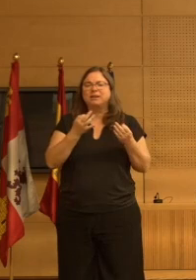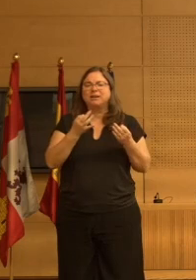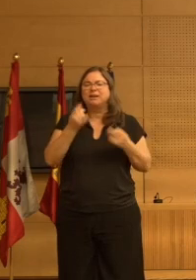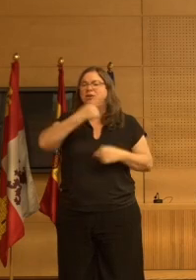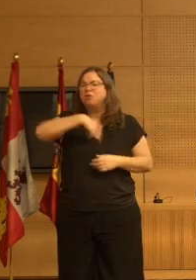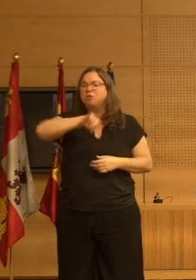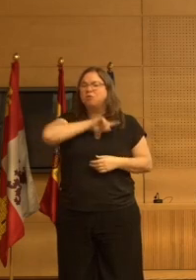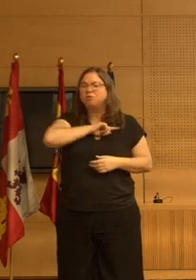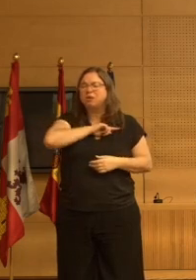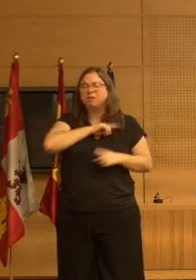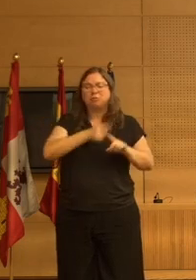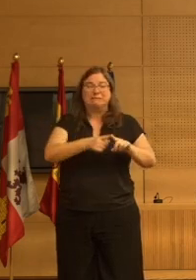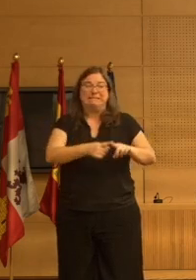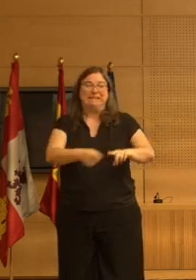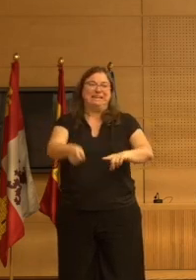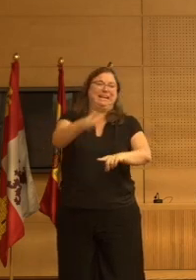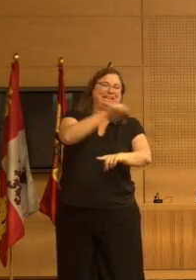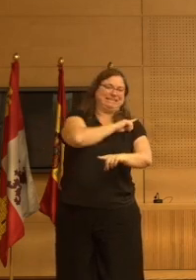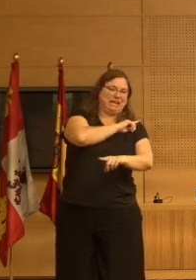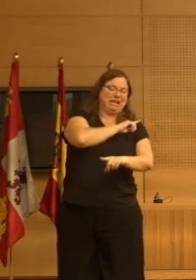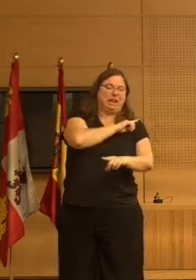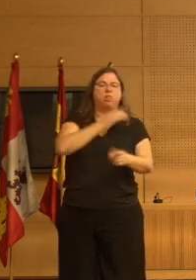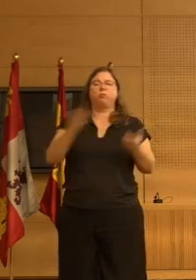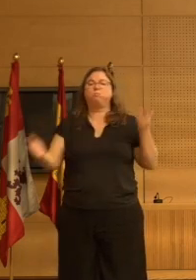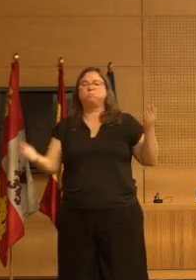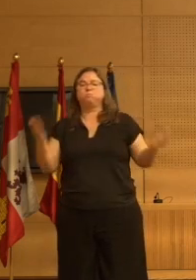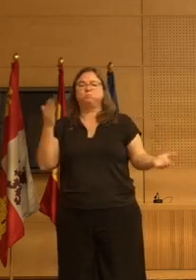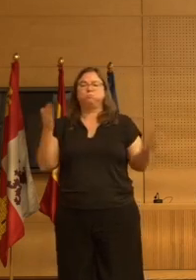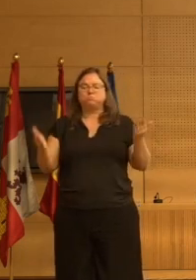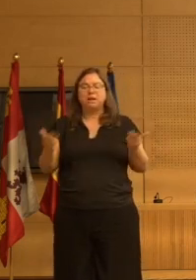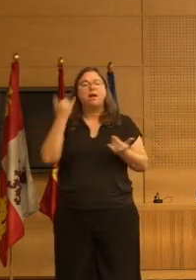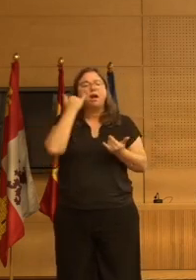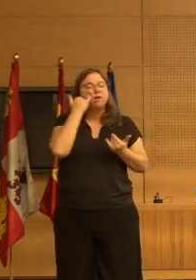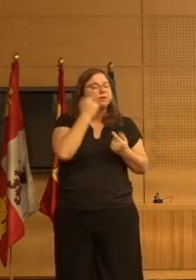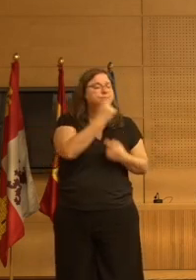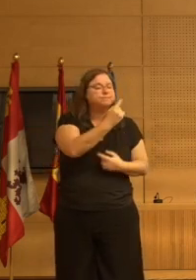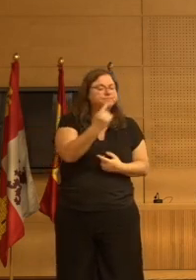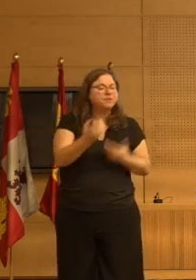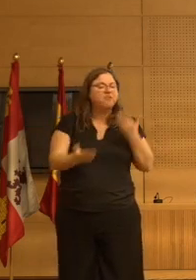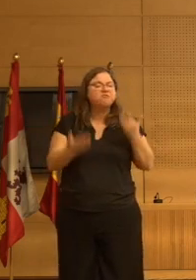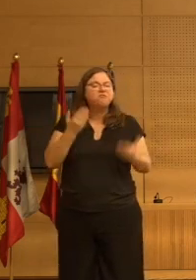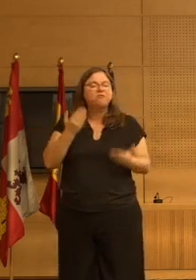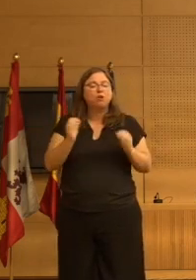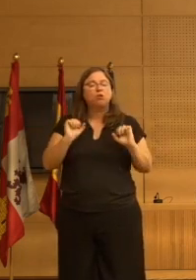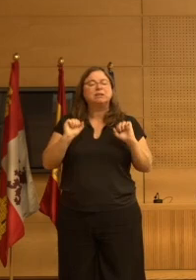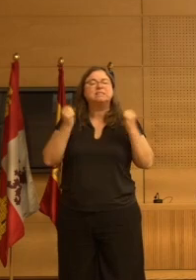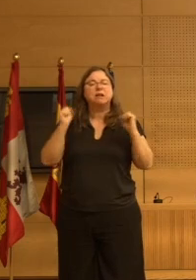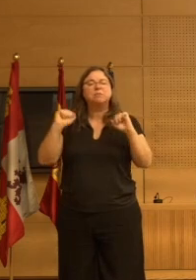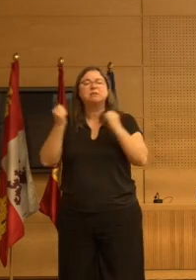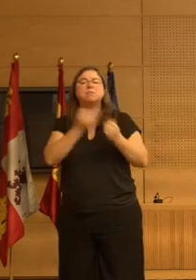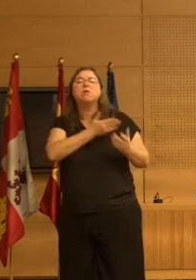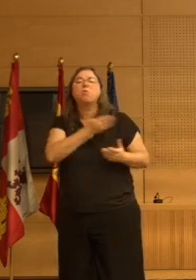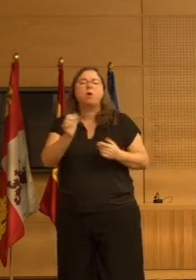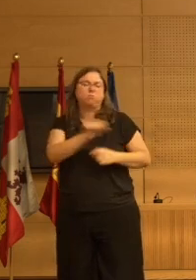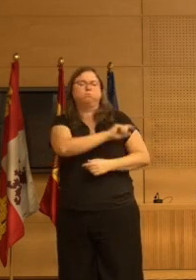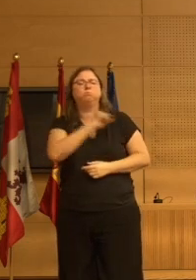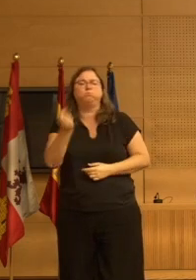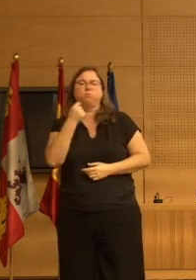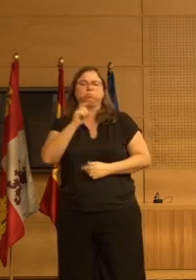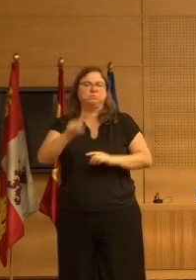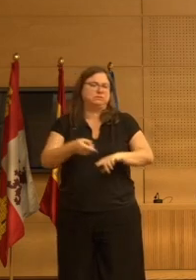absolutamente hasta el otro extremo sino que tenemos que valorar realmente al final qué es lo que podemos salvar de todo este elefante